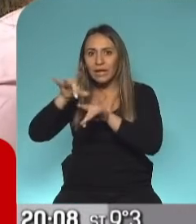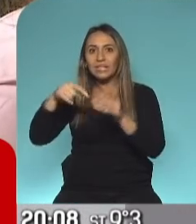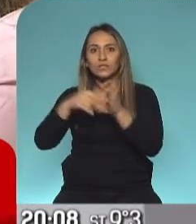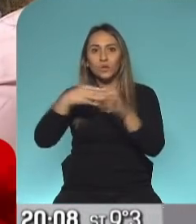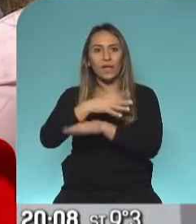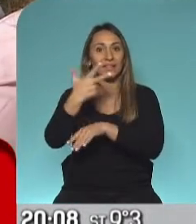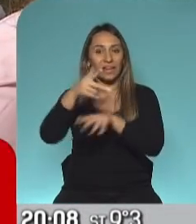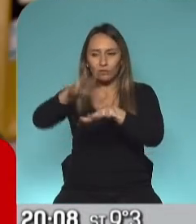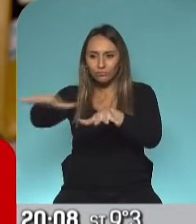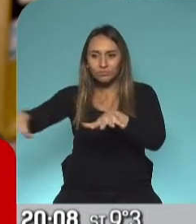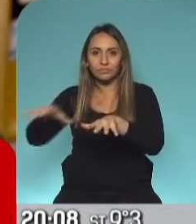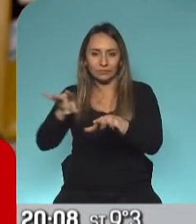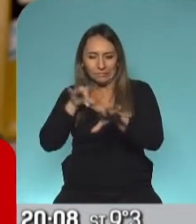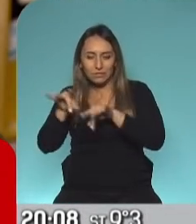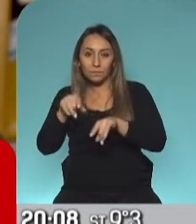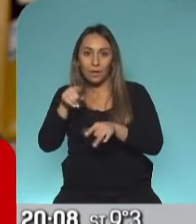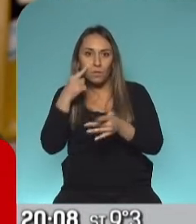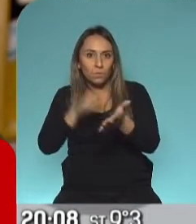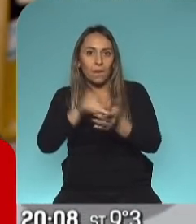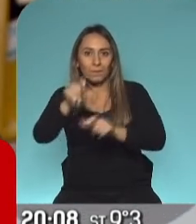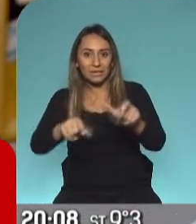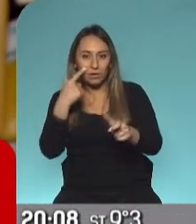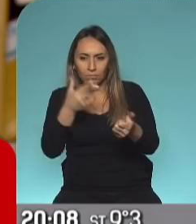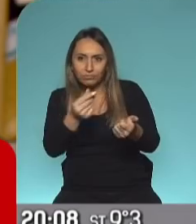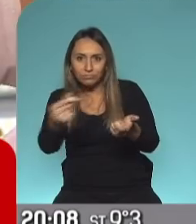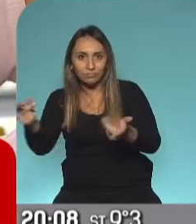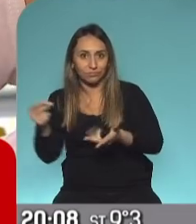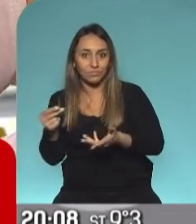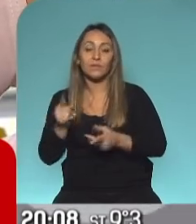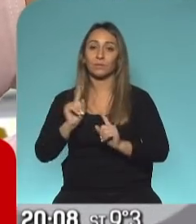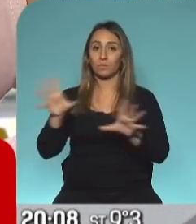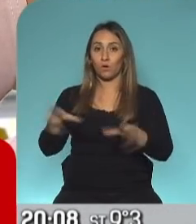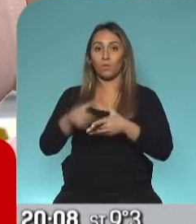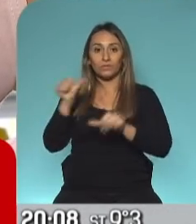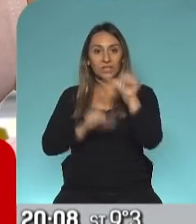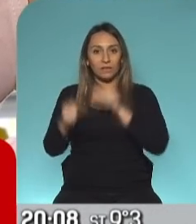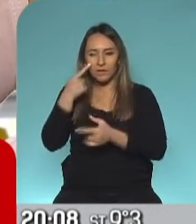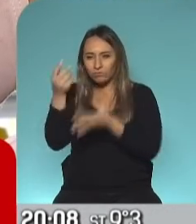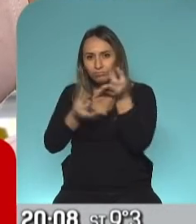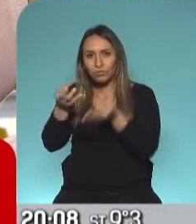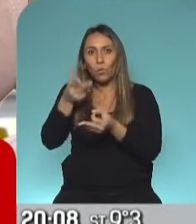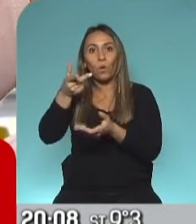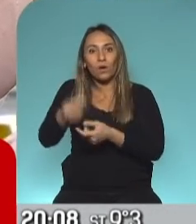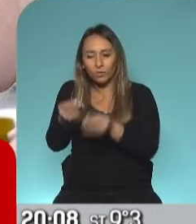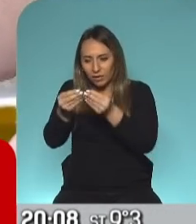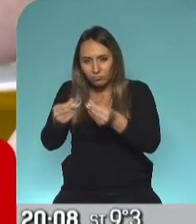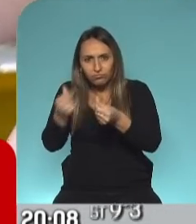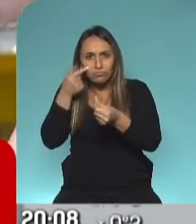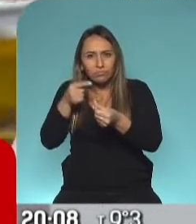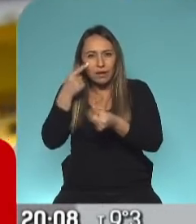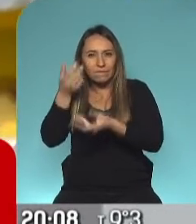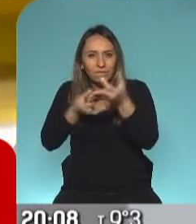O ahora la competencia entre esta gente que está estudiando vacunas, estos científicos que están estudiando vacunas, es dónde